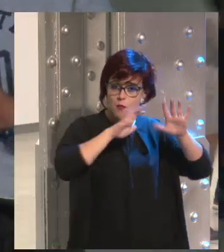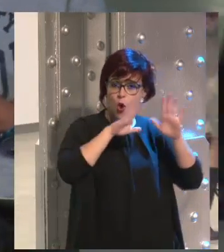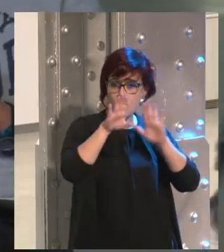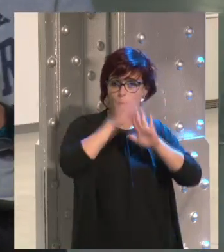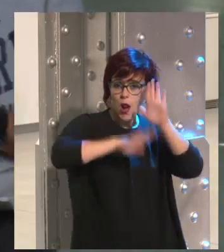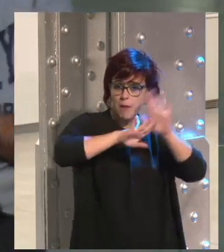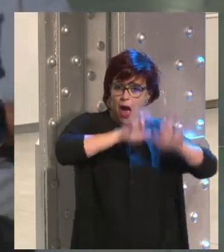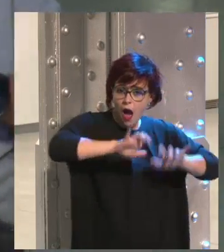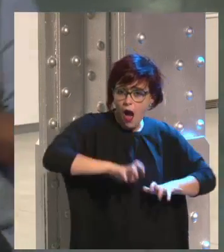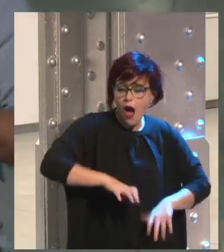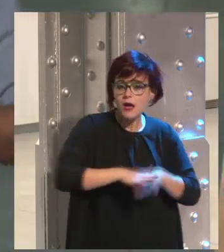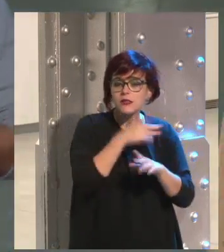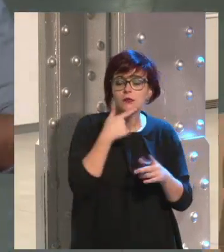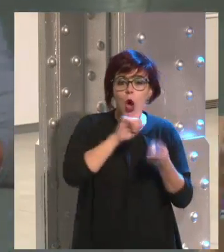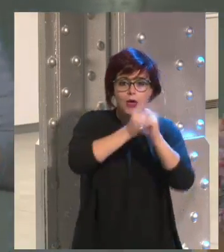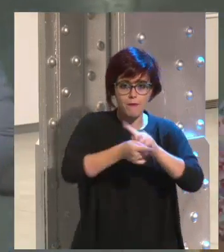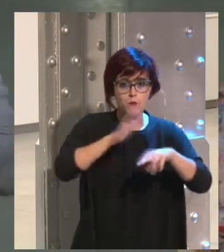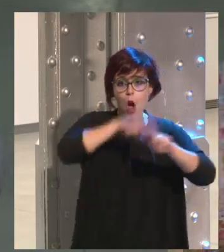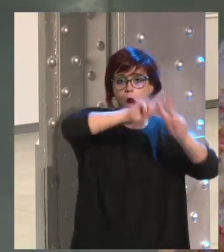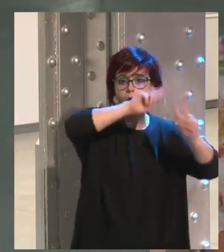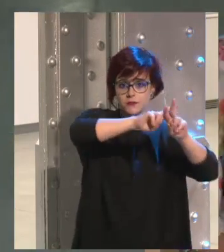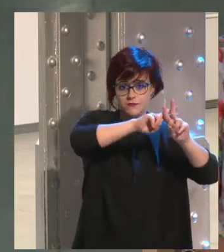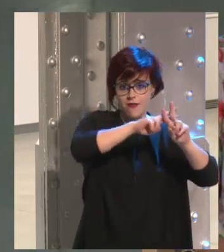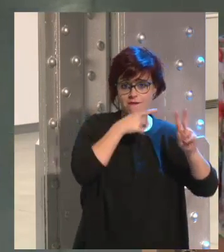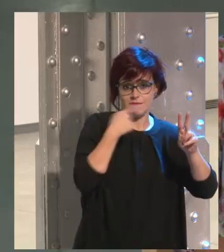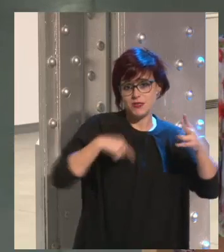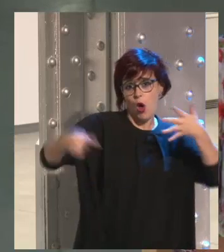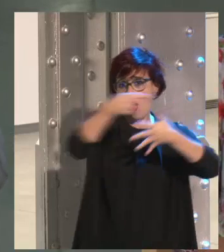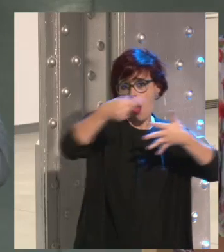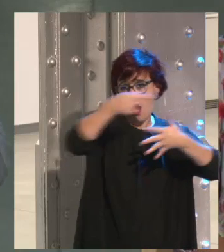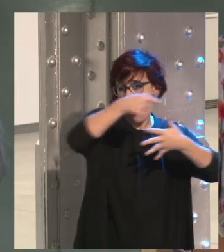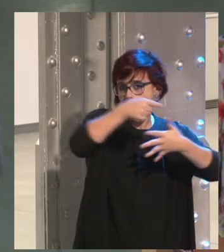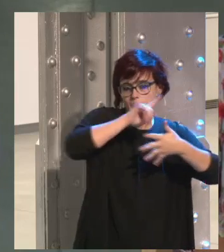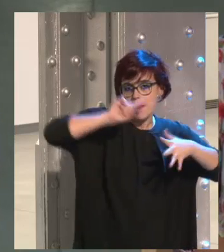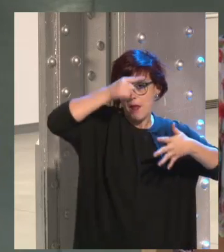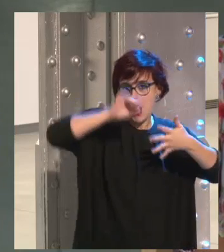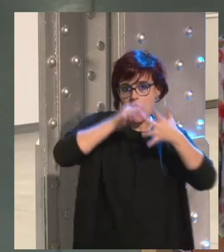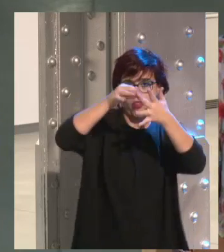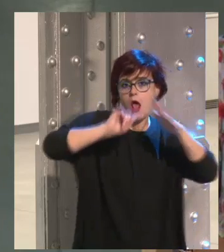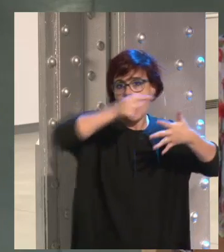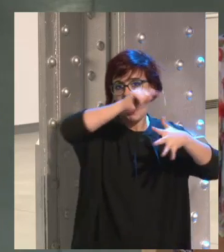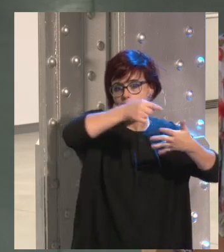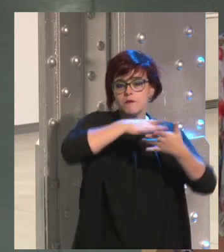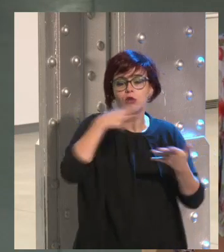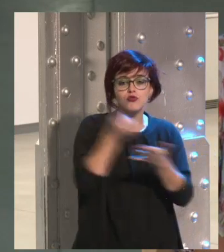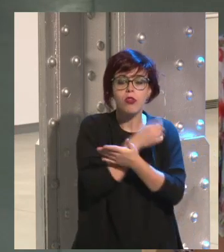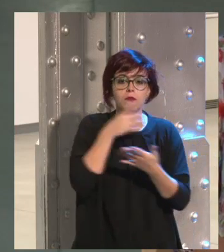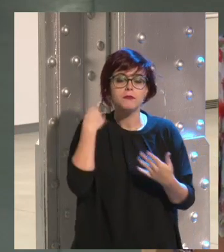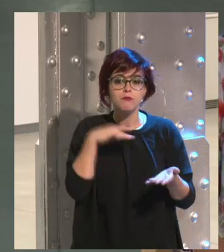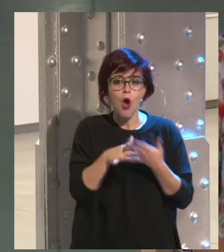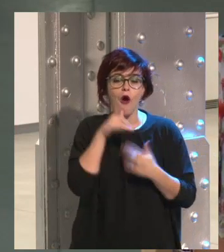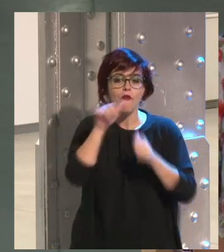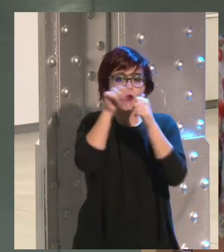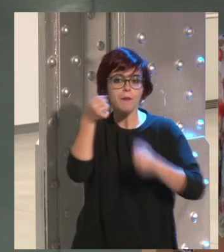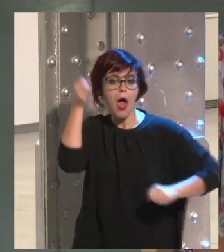fuese tendencia número uno todo el tiempo las 24 horas del día durante meses porque todo el mundo comentaba las cosas de Justin Bieber.